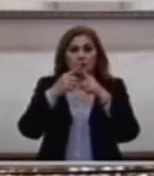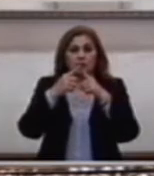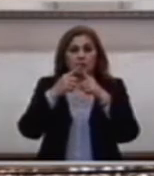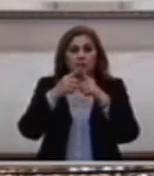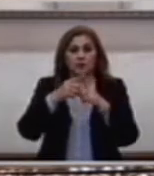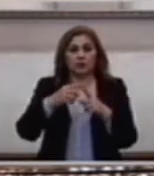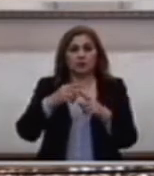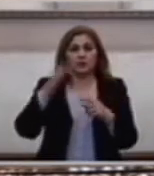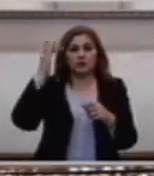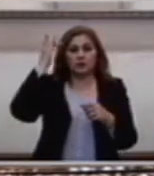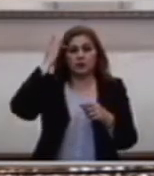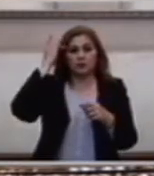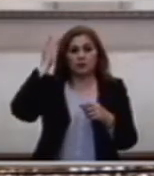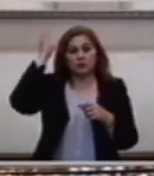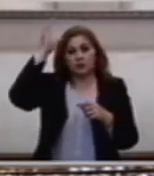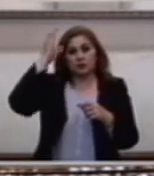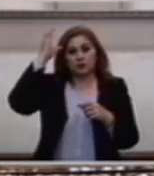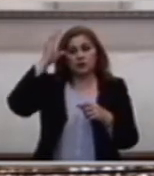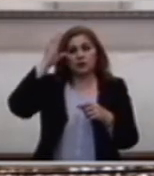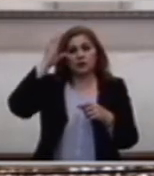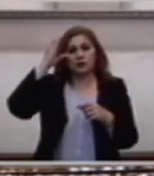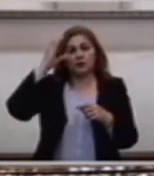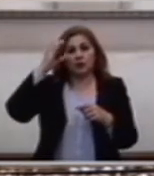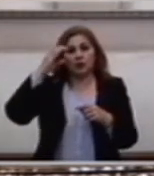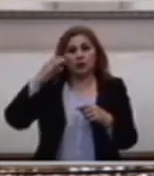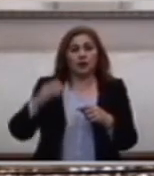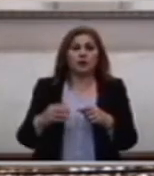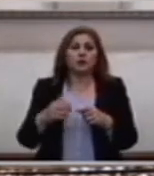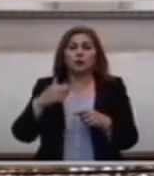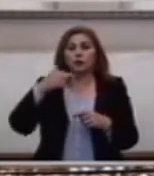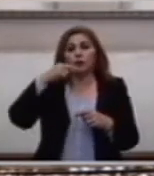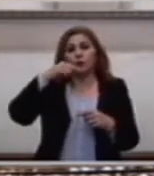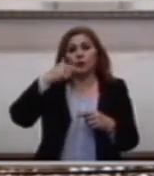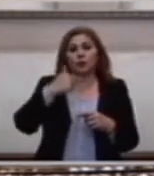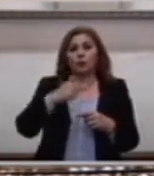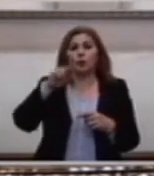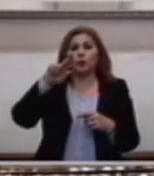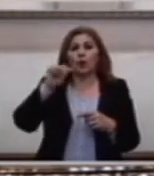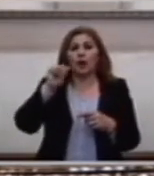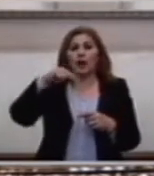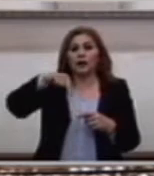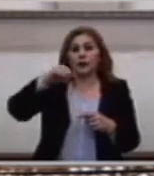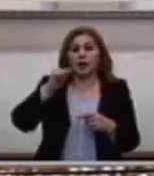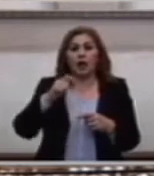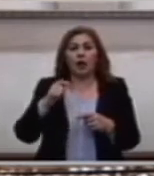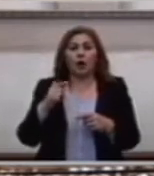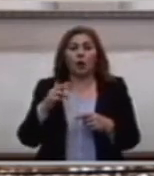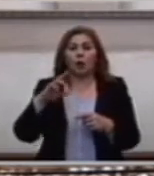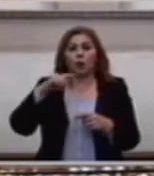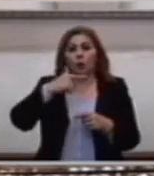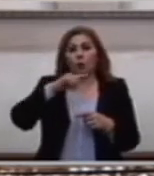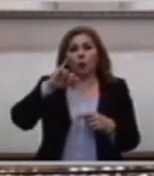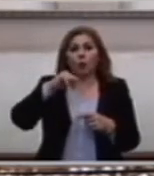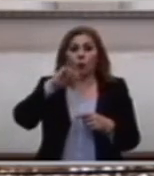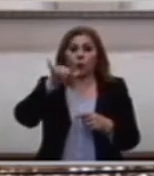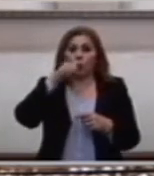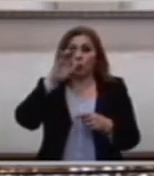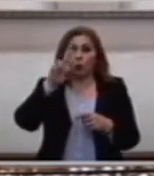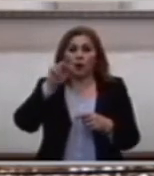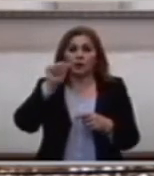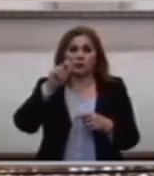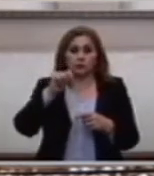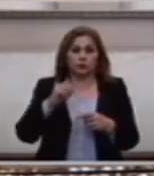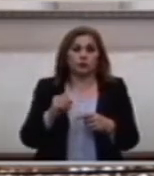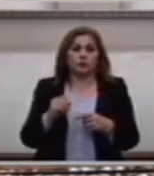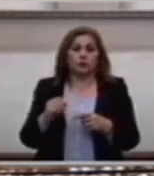Santa Caterina En Guanajuato Que el día de ayer Celebré con ellos Allá en